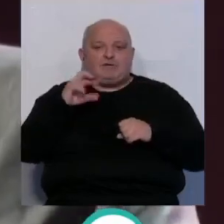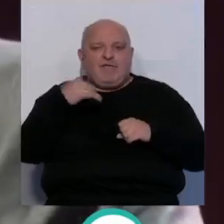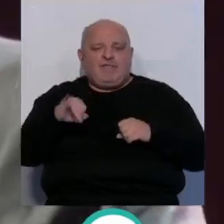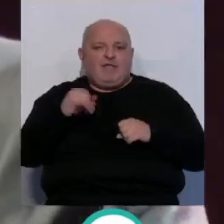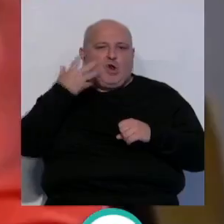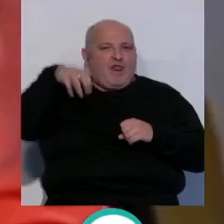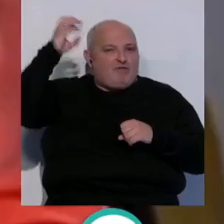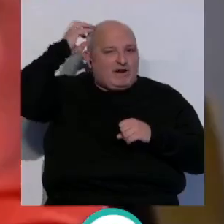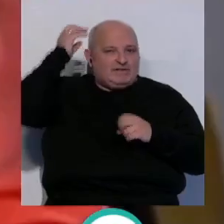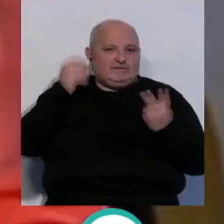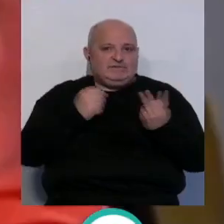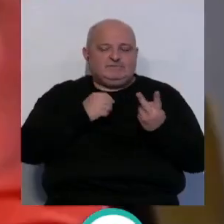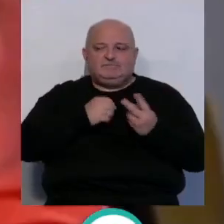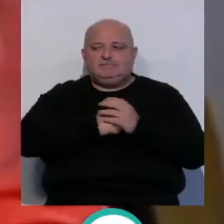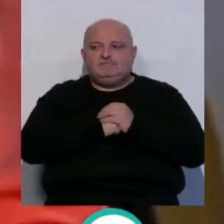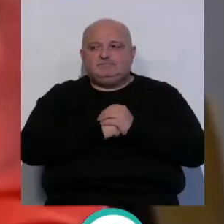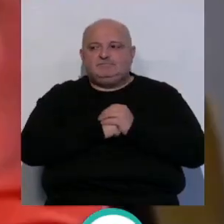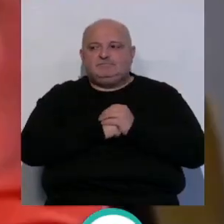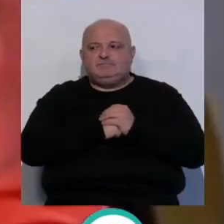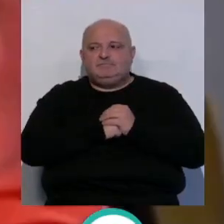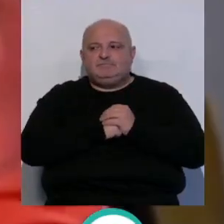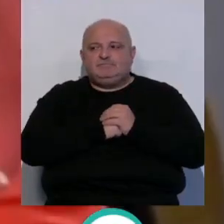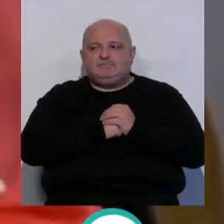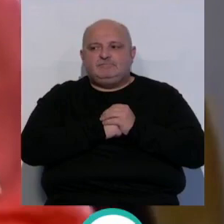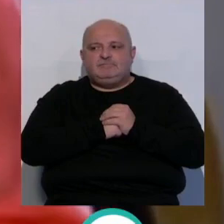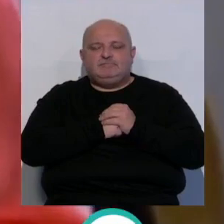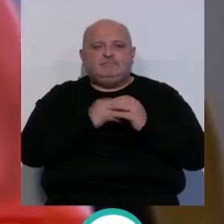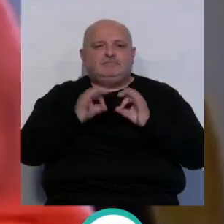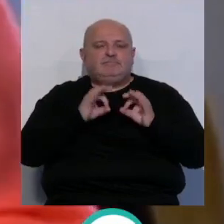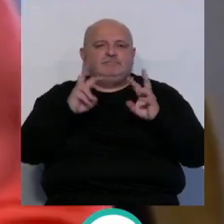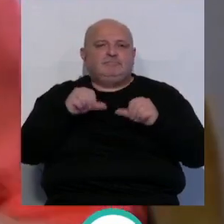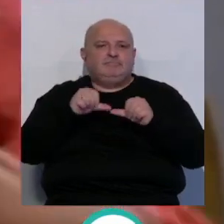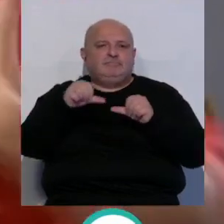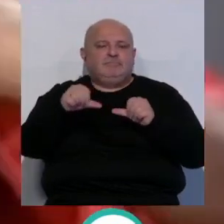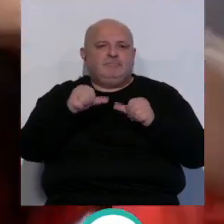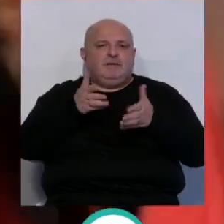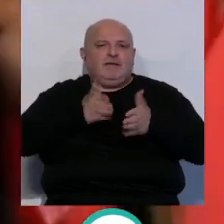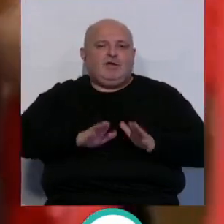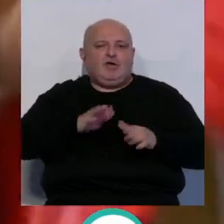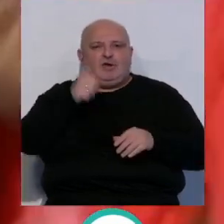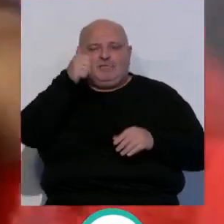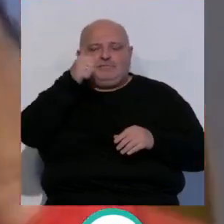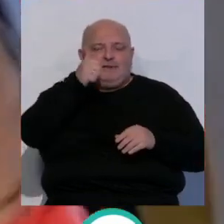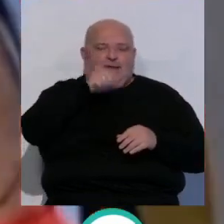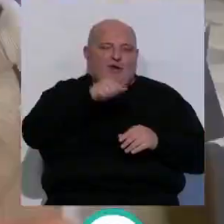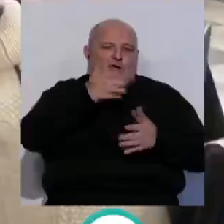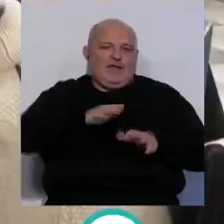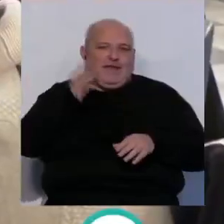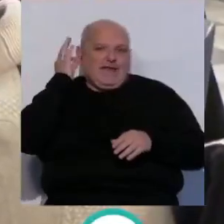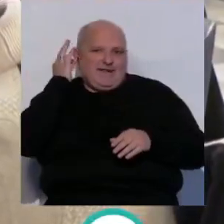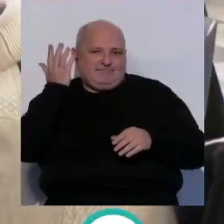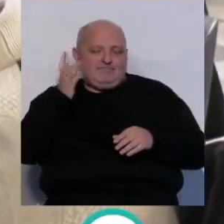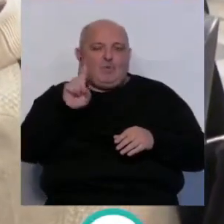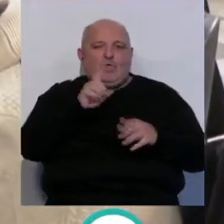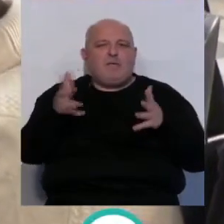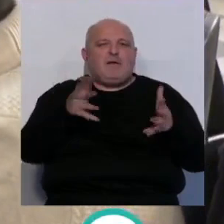y Lola Flores serán los próximos hijo e hija predilecta de la provincia. El